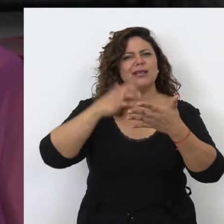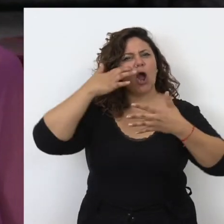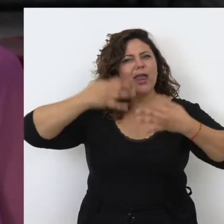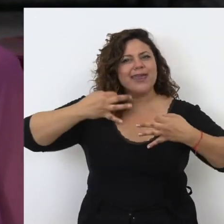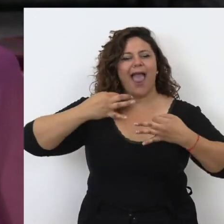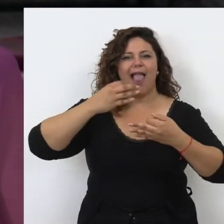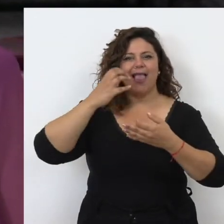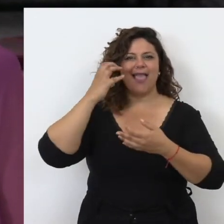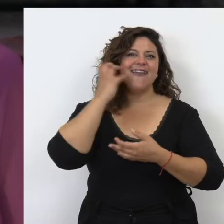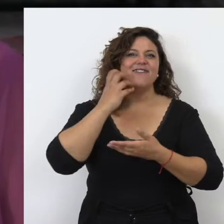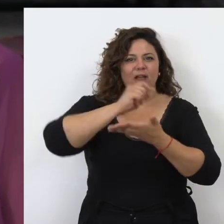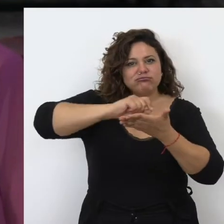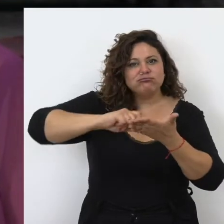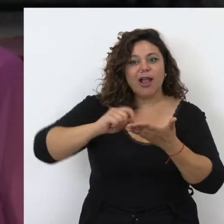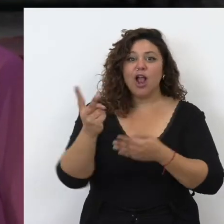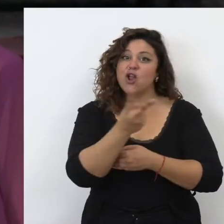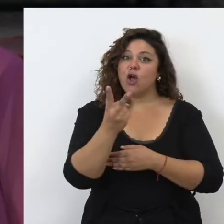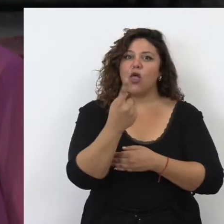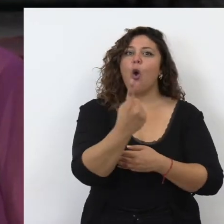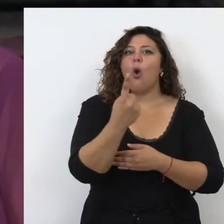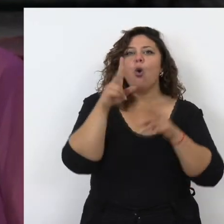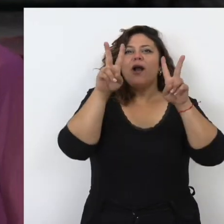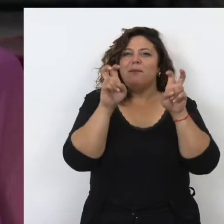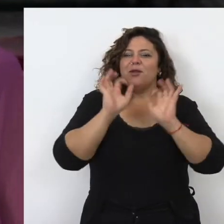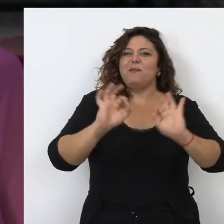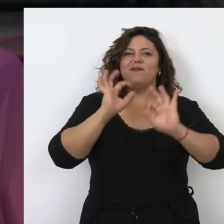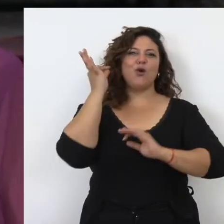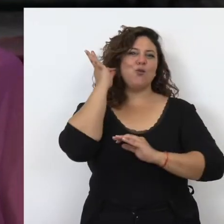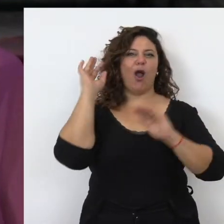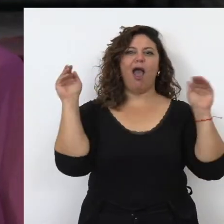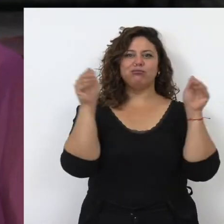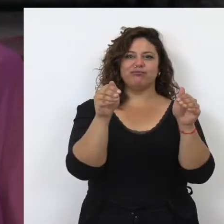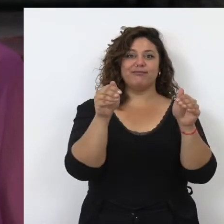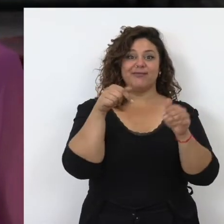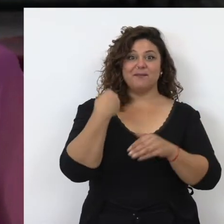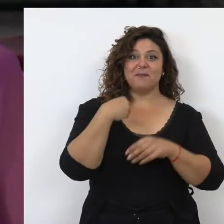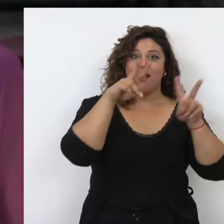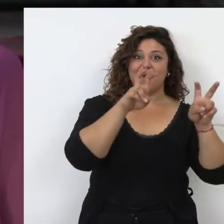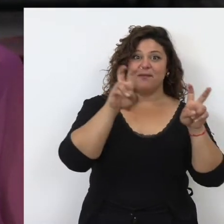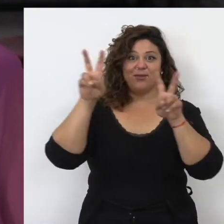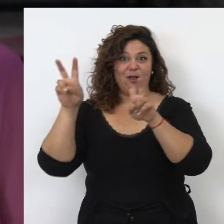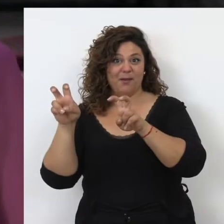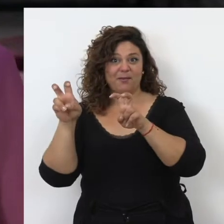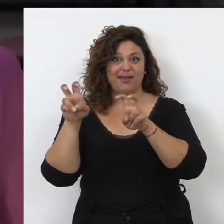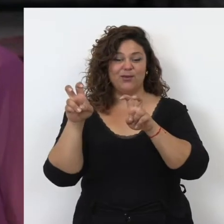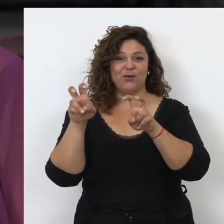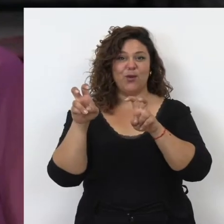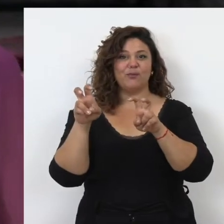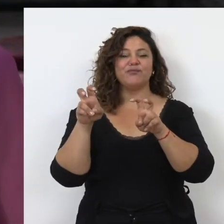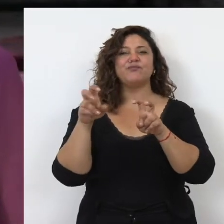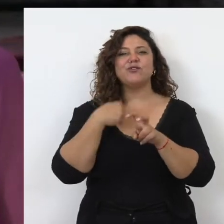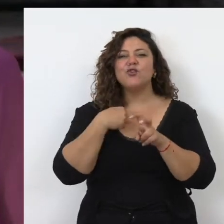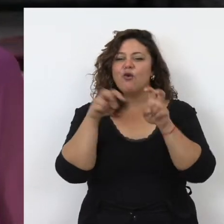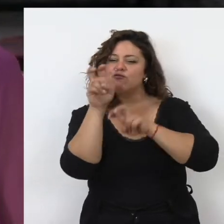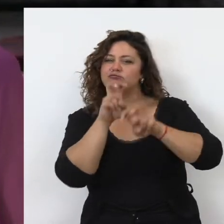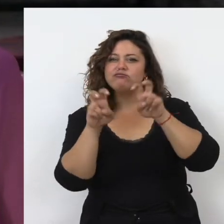originalmente escrito en hebreo. Ambos, dos, tienen un capítulo dedicado a la salud femenina, y tanto en ese capítulo o libro como en el